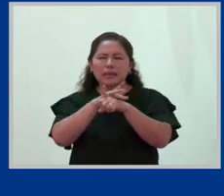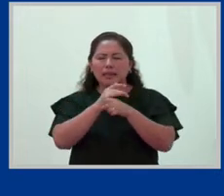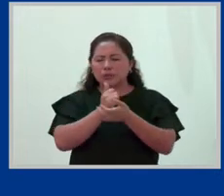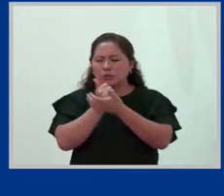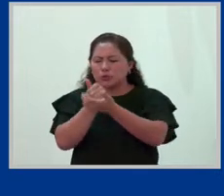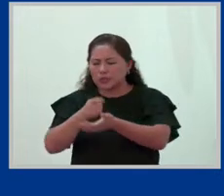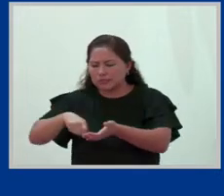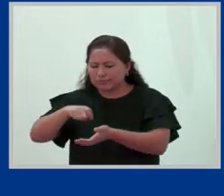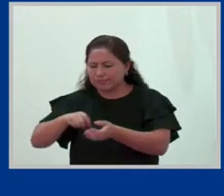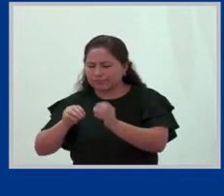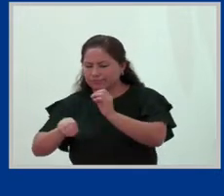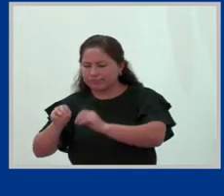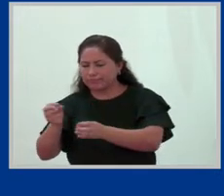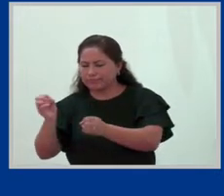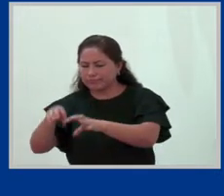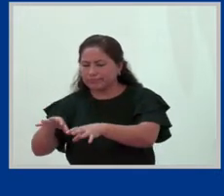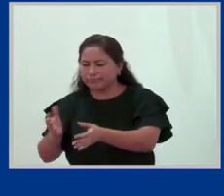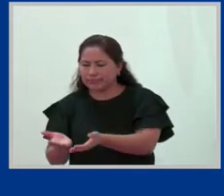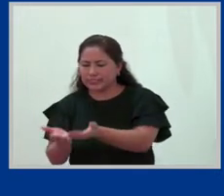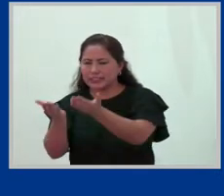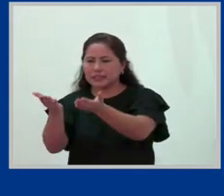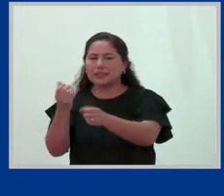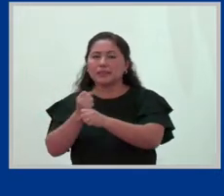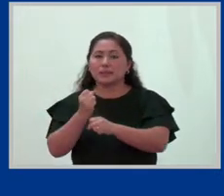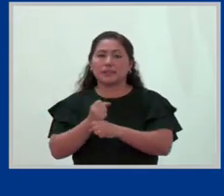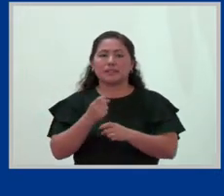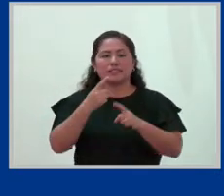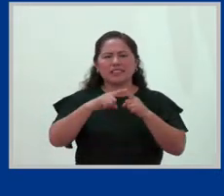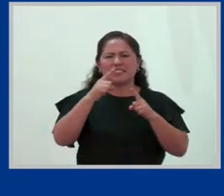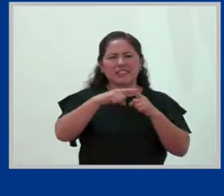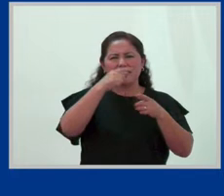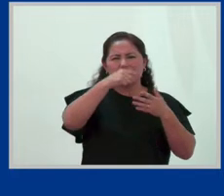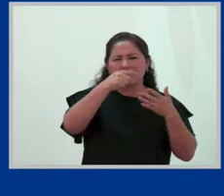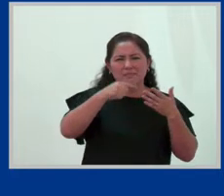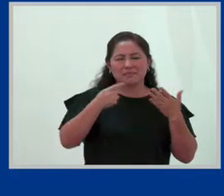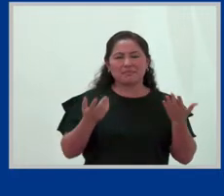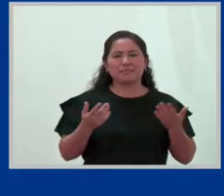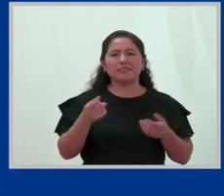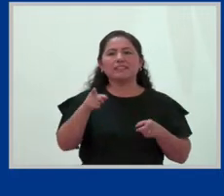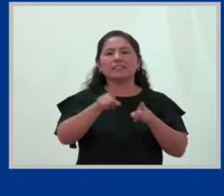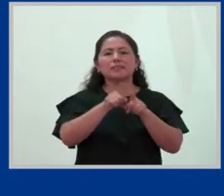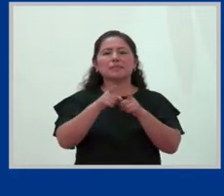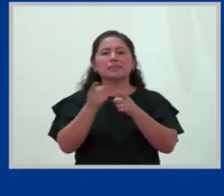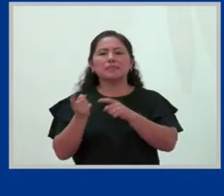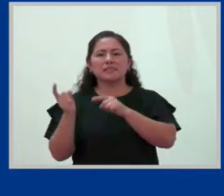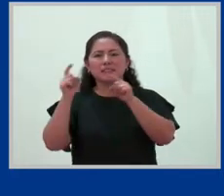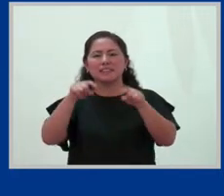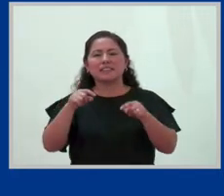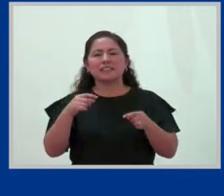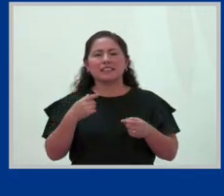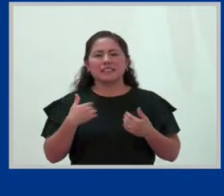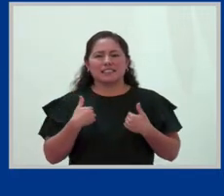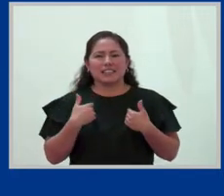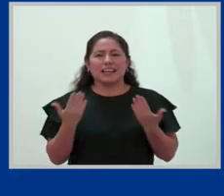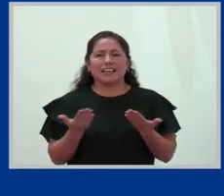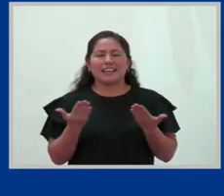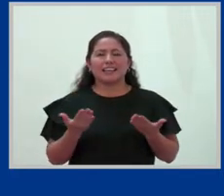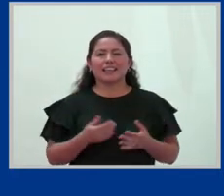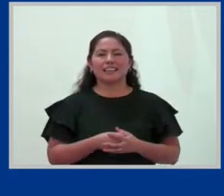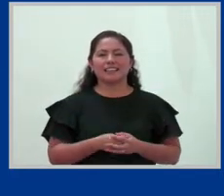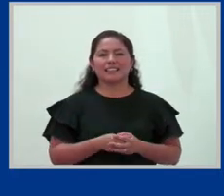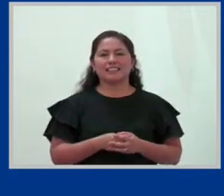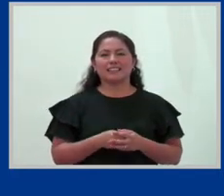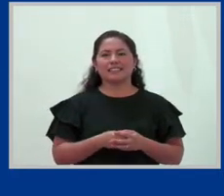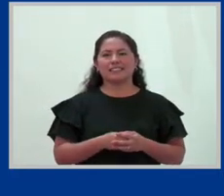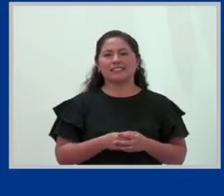lonchera, y otras maneras. ¿Qué más he hecho para poder estar aquí? Bueno, lo que estamos vistiendo. En algún momento